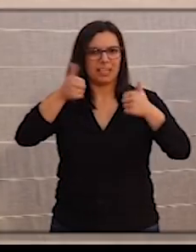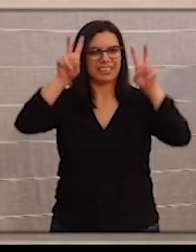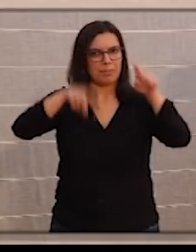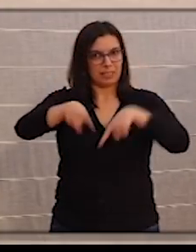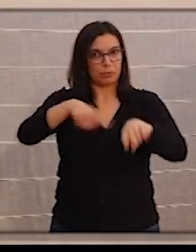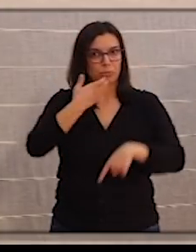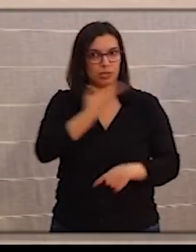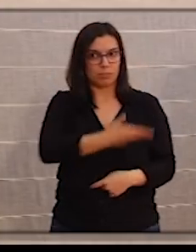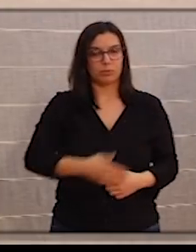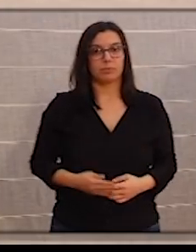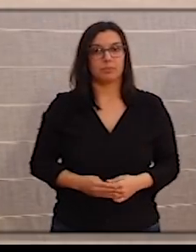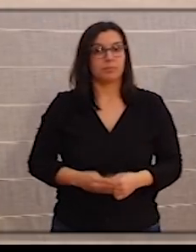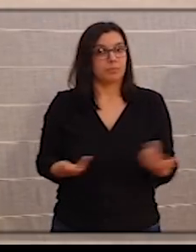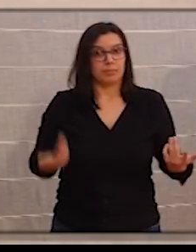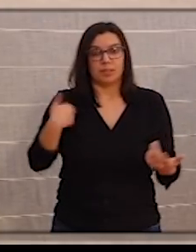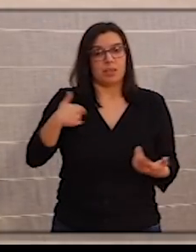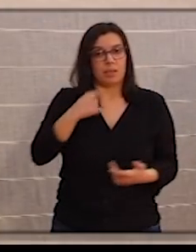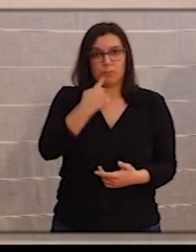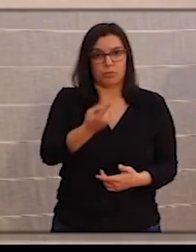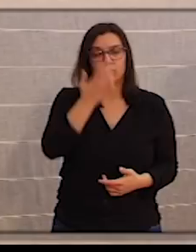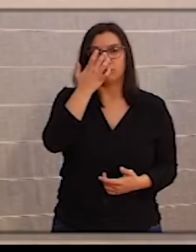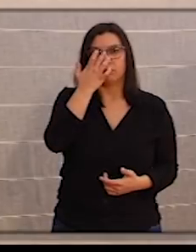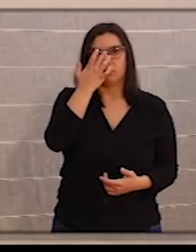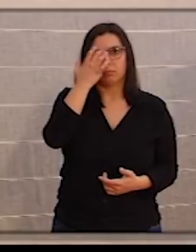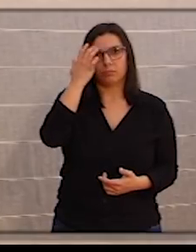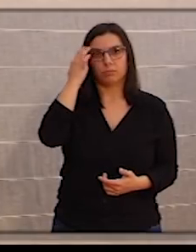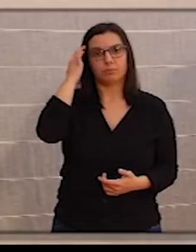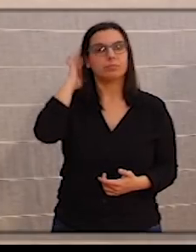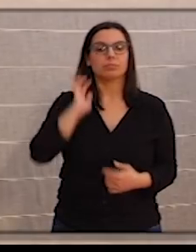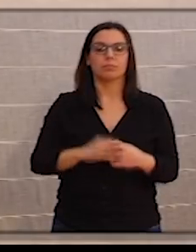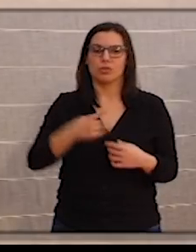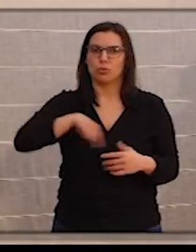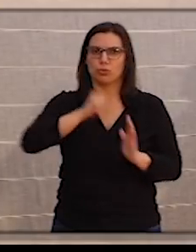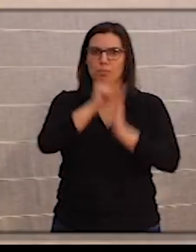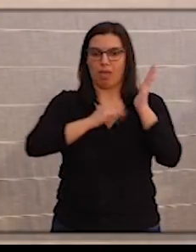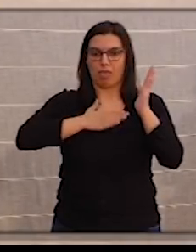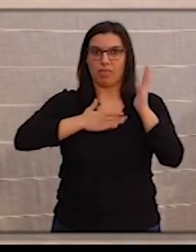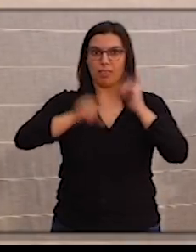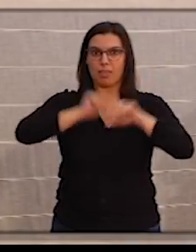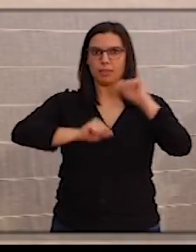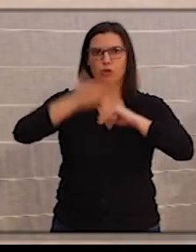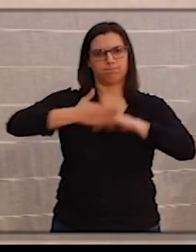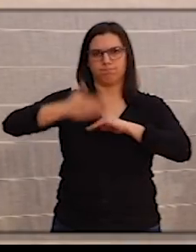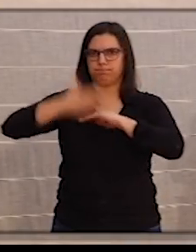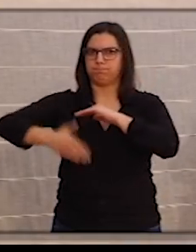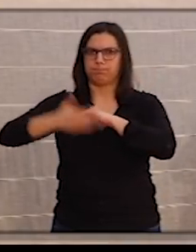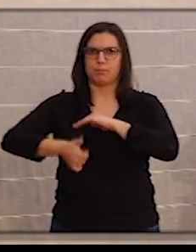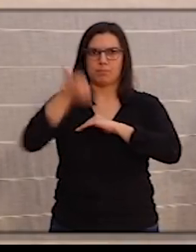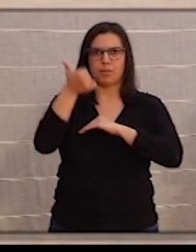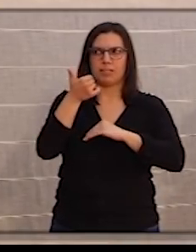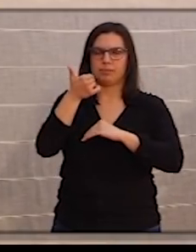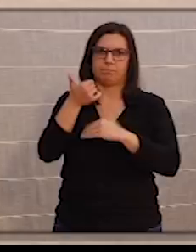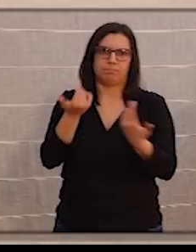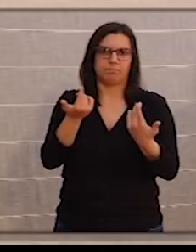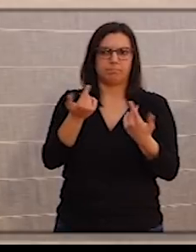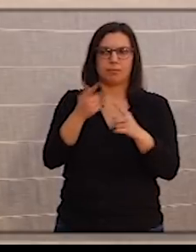transporte? Lo hemos anunciado. Vamos a ser más restrictivos. Hemos pedido al Gobierno de España que sean